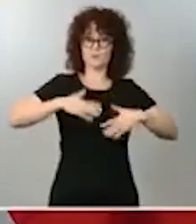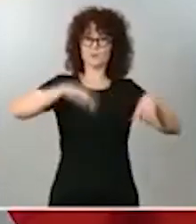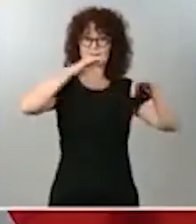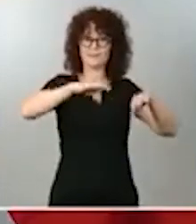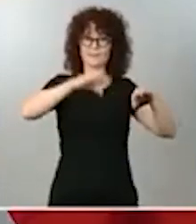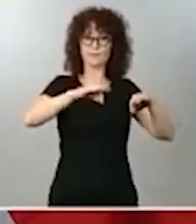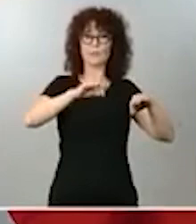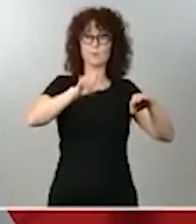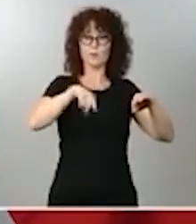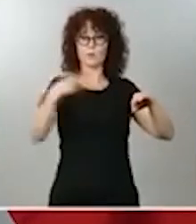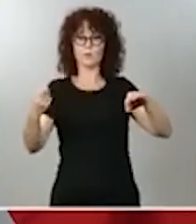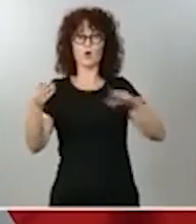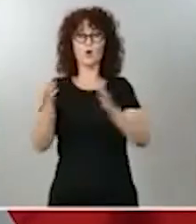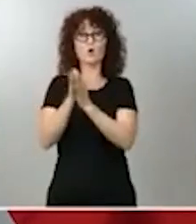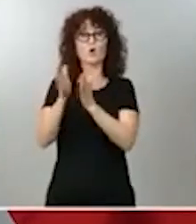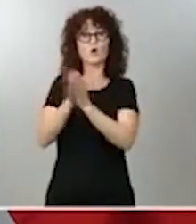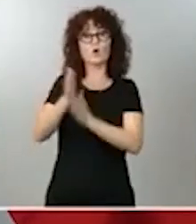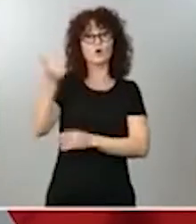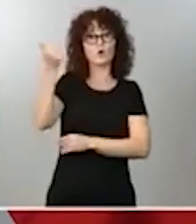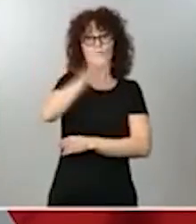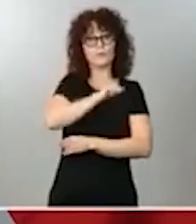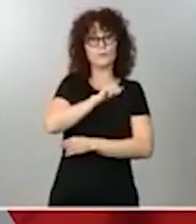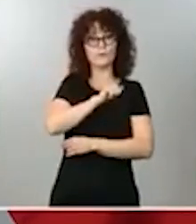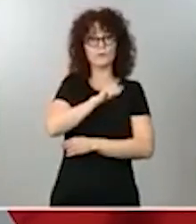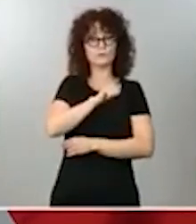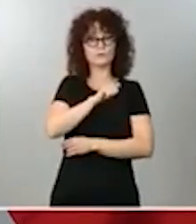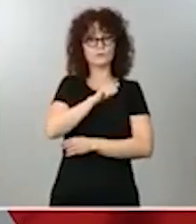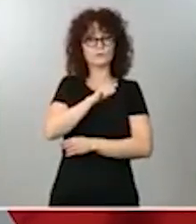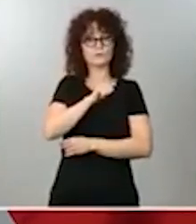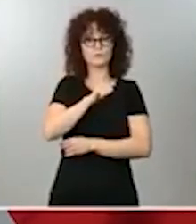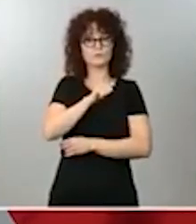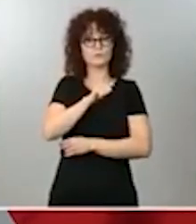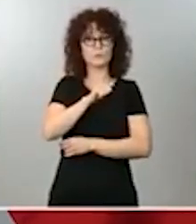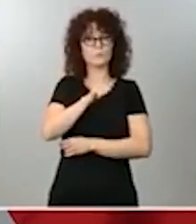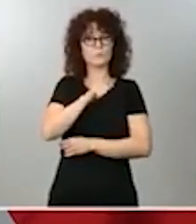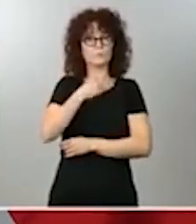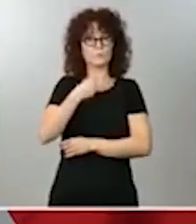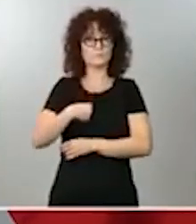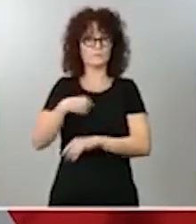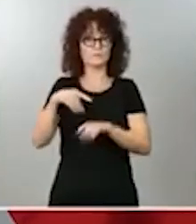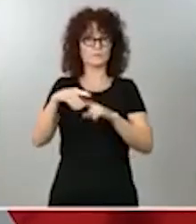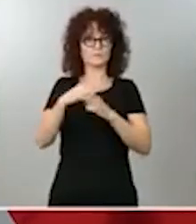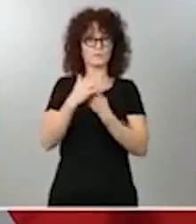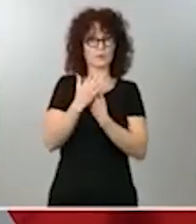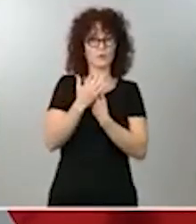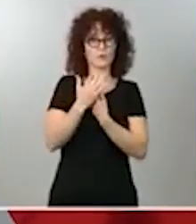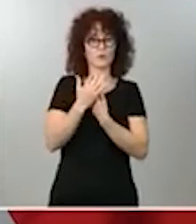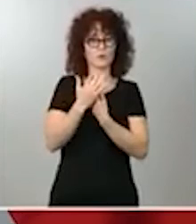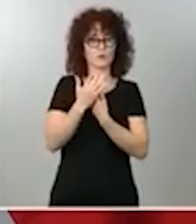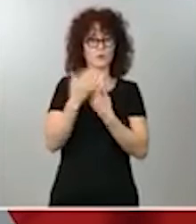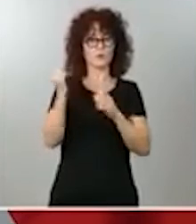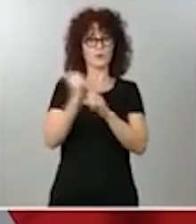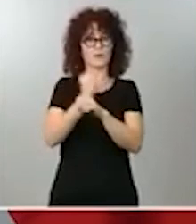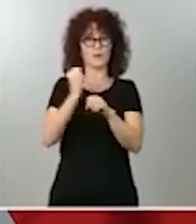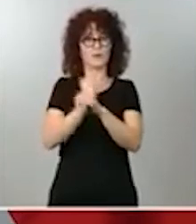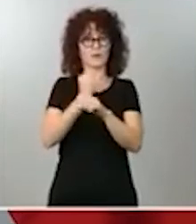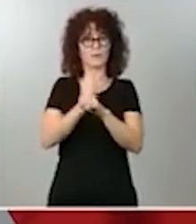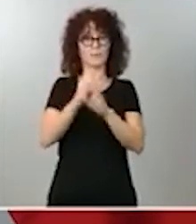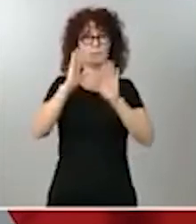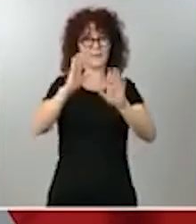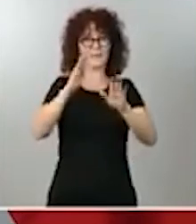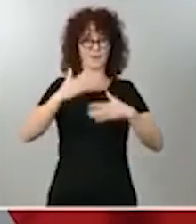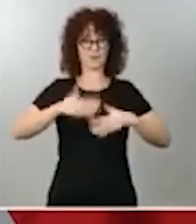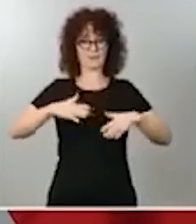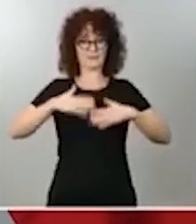afectos a las mismas realidades laborales, pero que trabajan en el textil vinculado a la automoción,